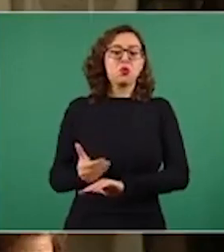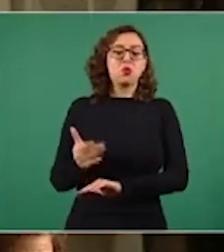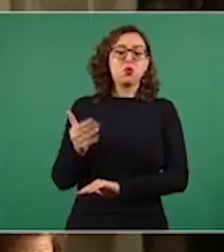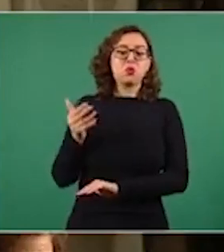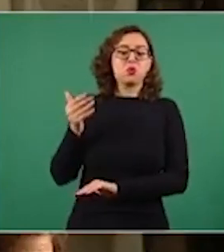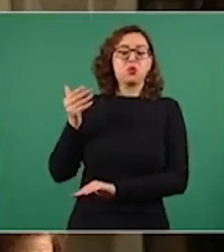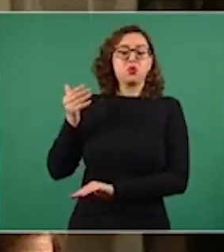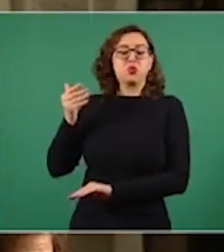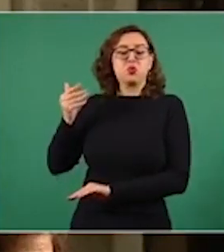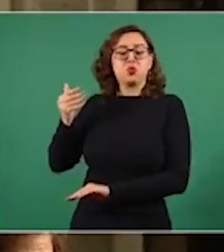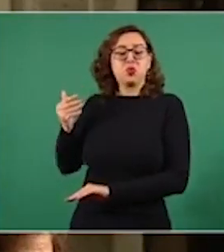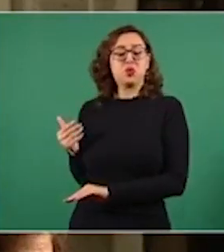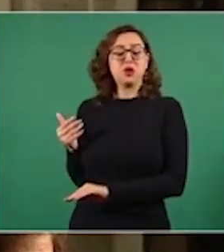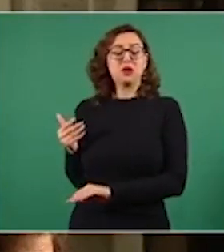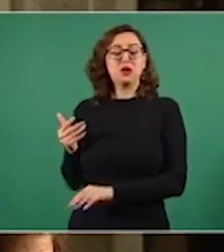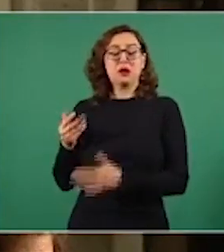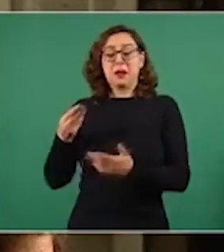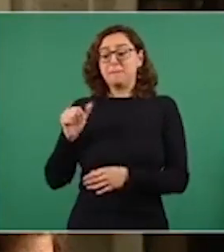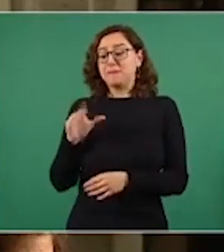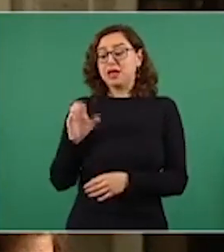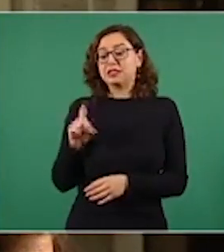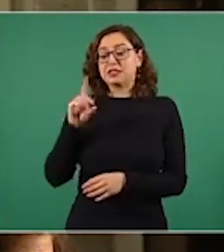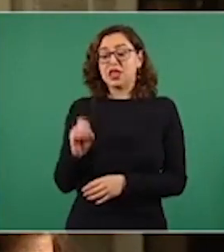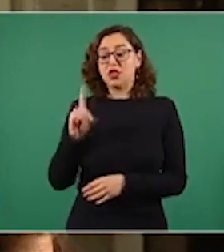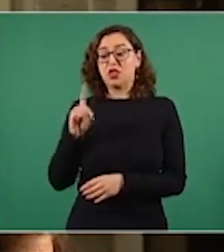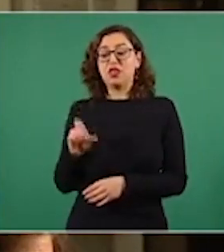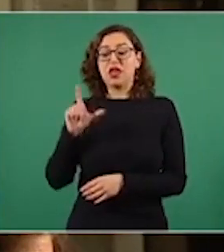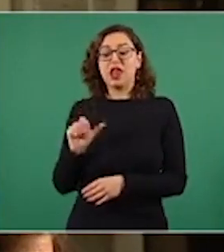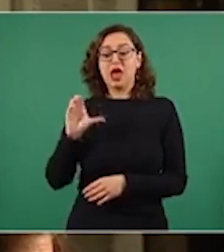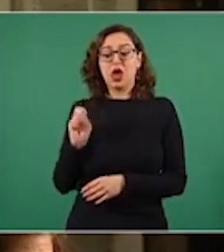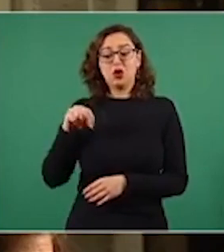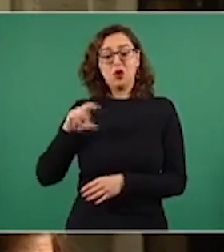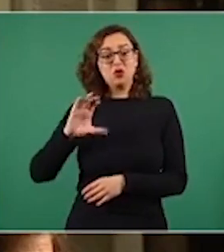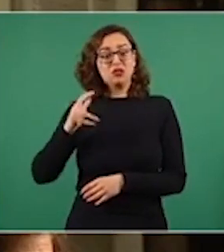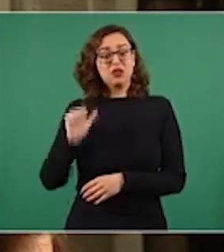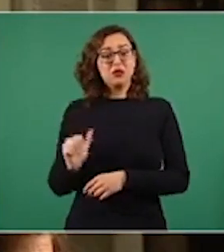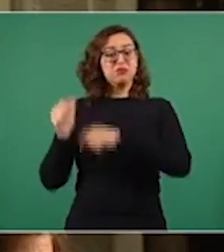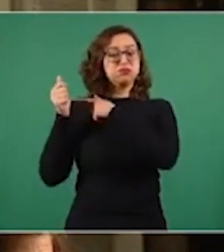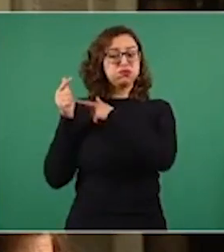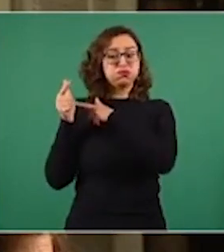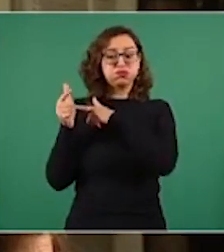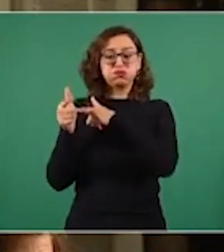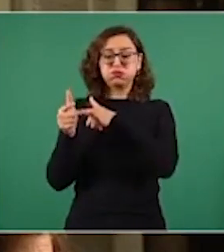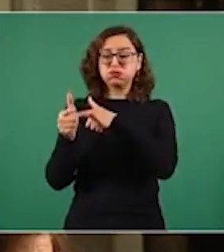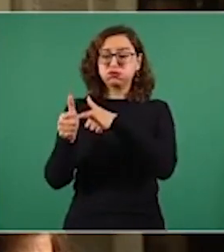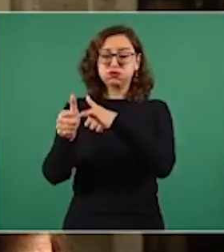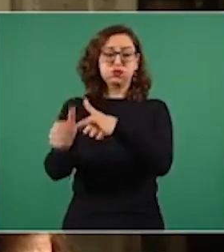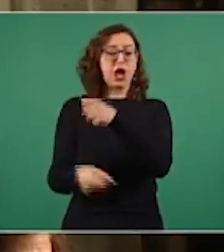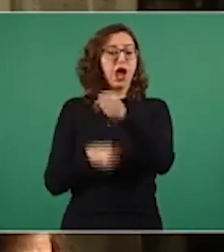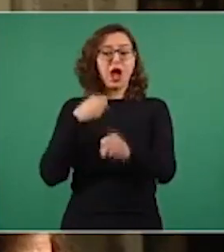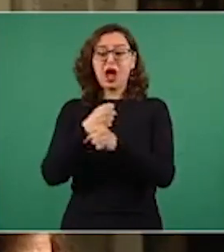de la Concha, desde la época del desafuero, y ahí siguen. Entonces, mi pregunta es,